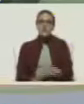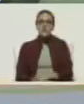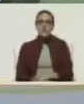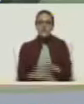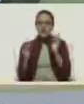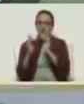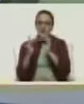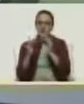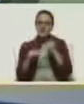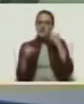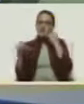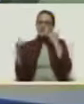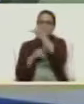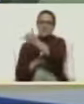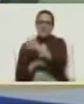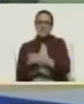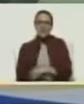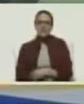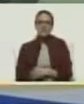Cumanacoa, Delcy.